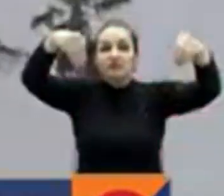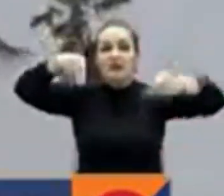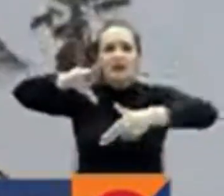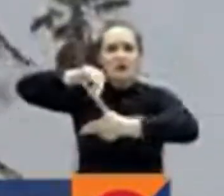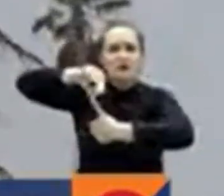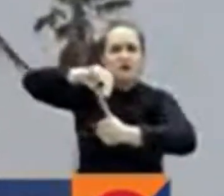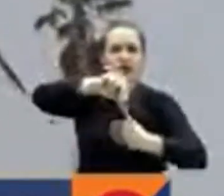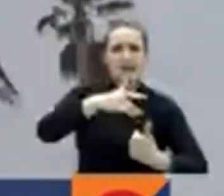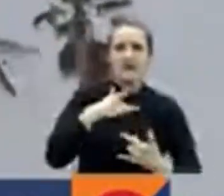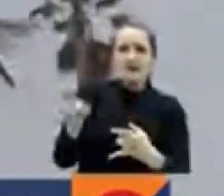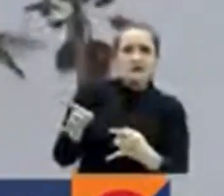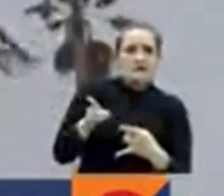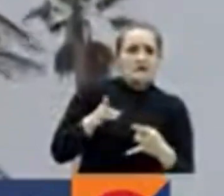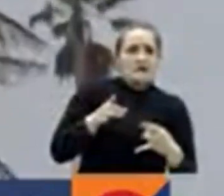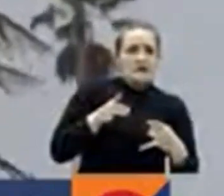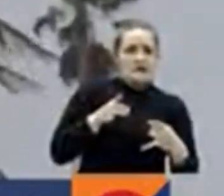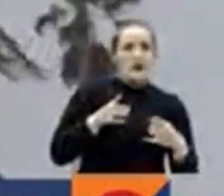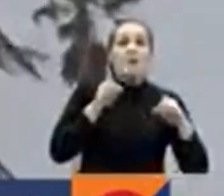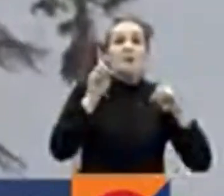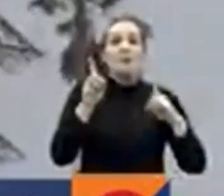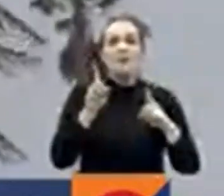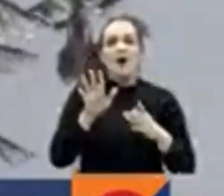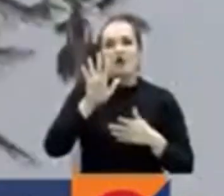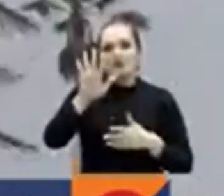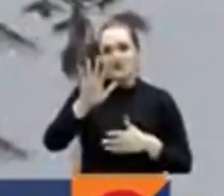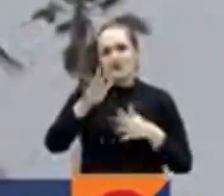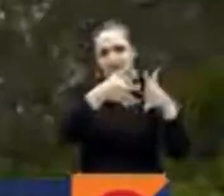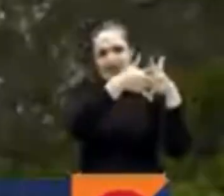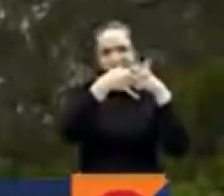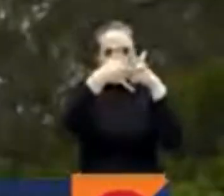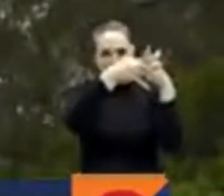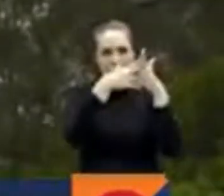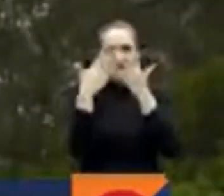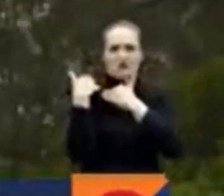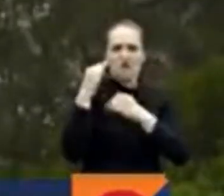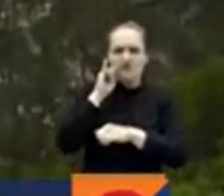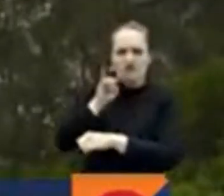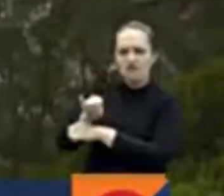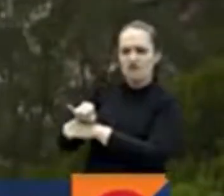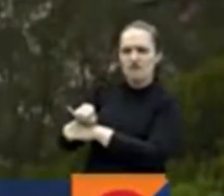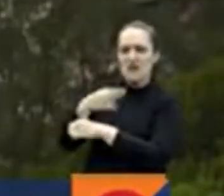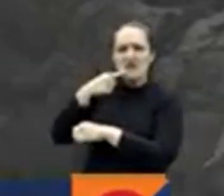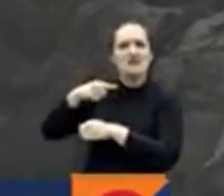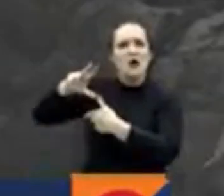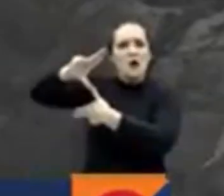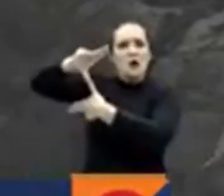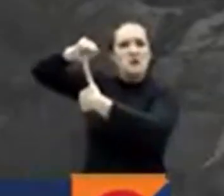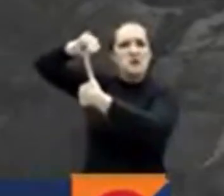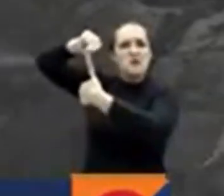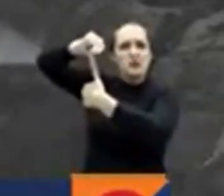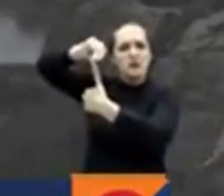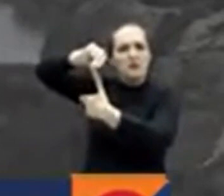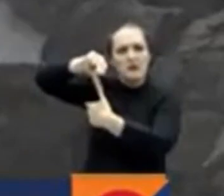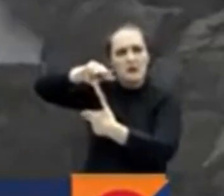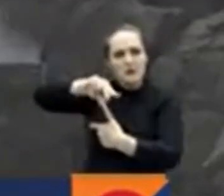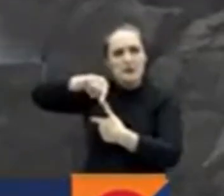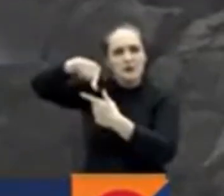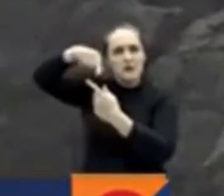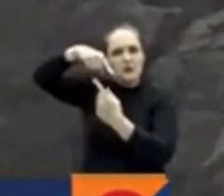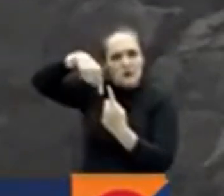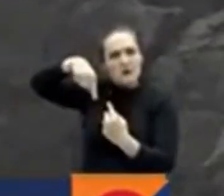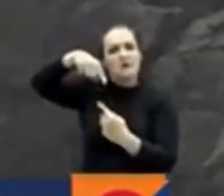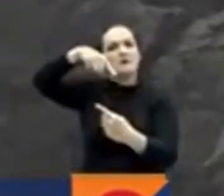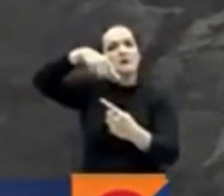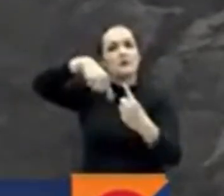sentir. A pesar de ello el Centro Nacional de Huracanes de los Estados Unidos anuncia el debilitamiento de Fiona retrogradándola en su más